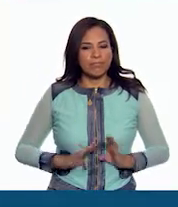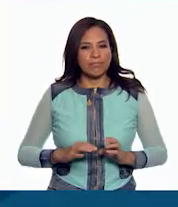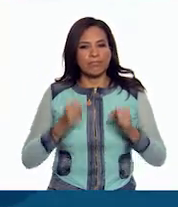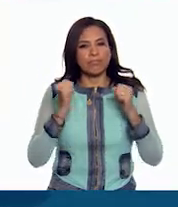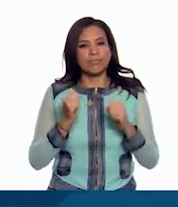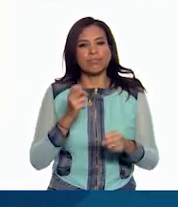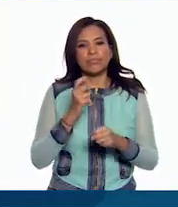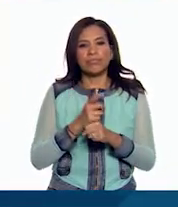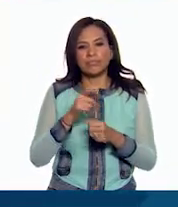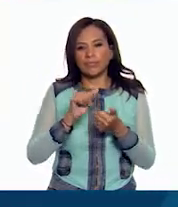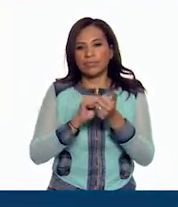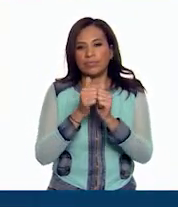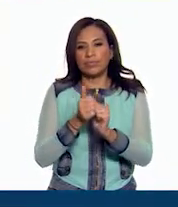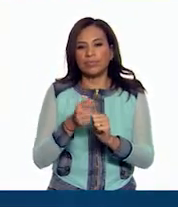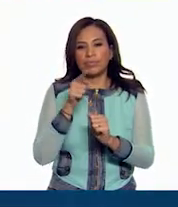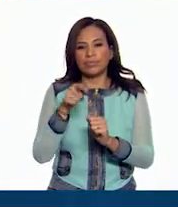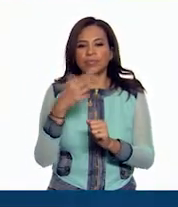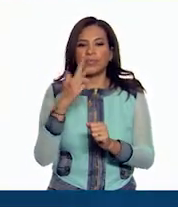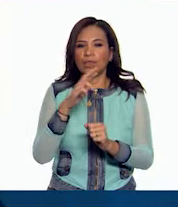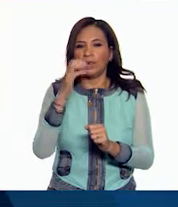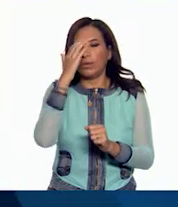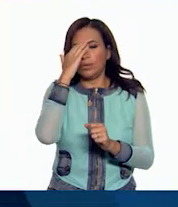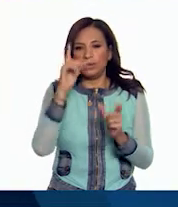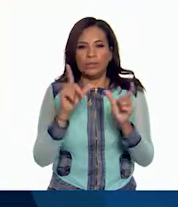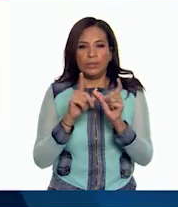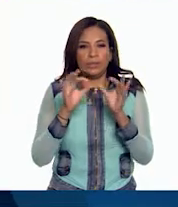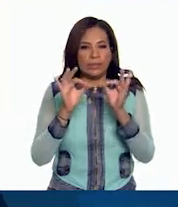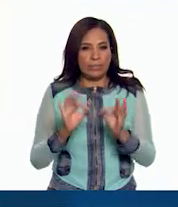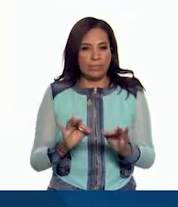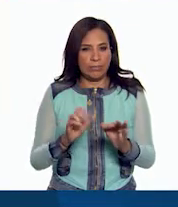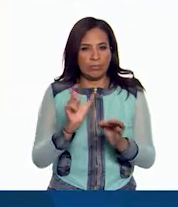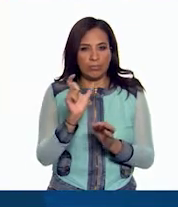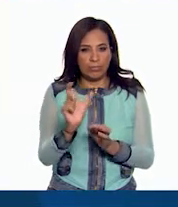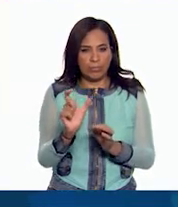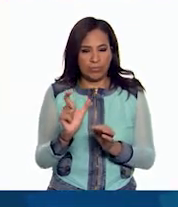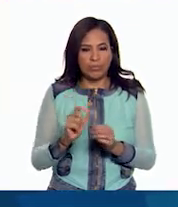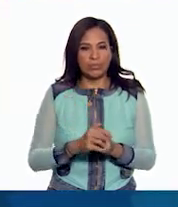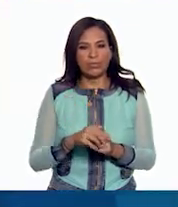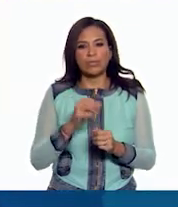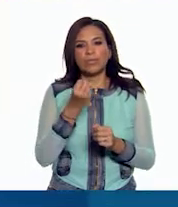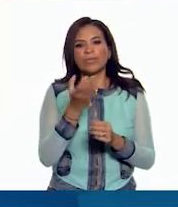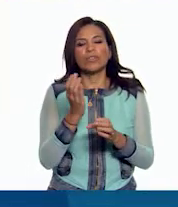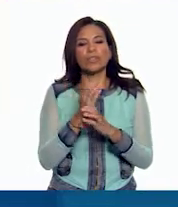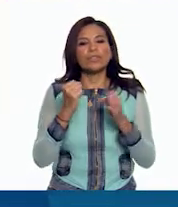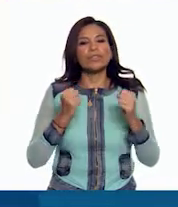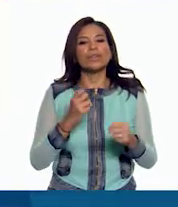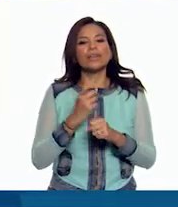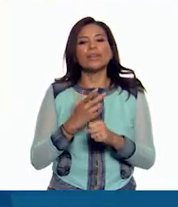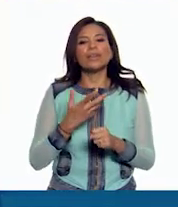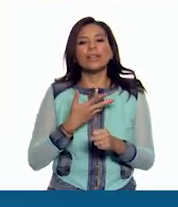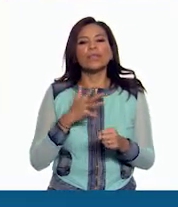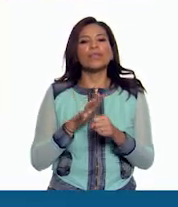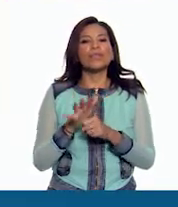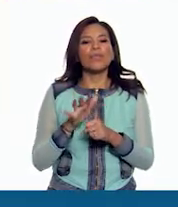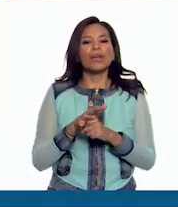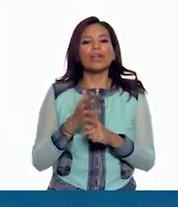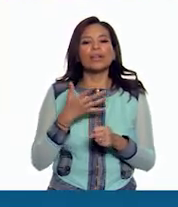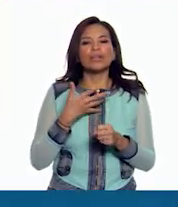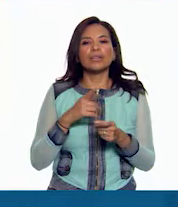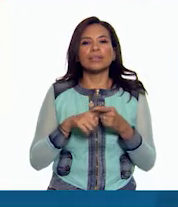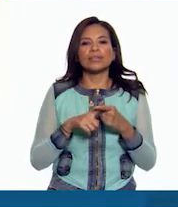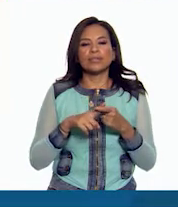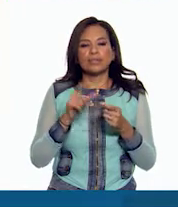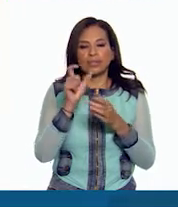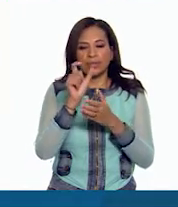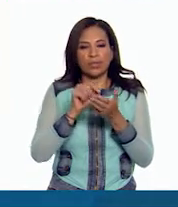seguridad, se convirtió en una reconocida identificación oficial. Entre las medidas de seguridad que tenía, se destacaban el